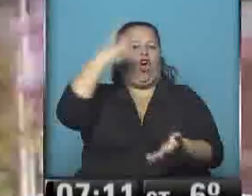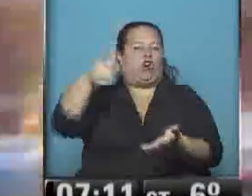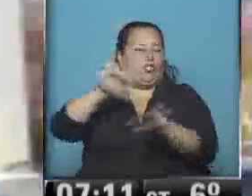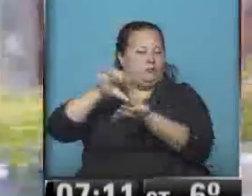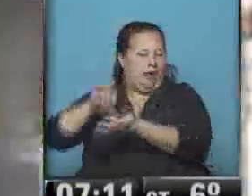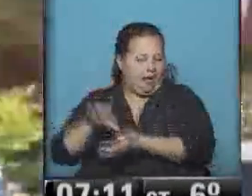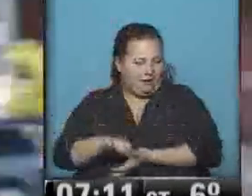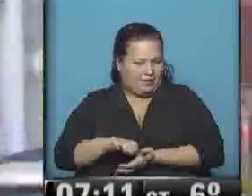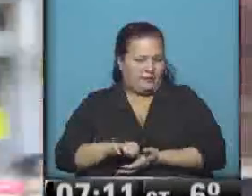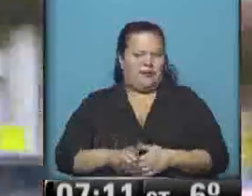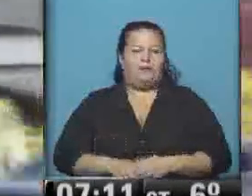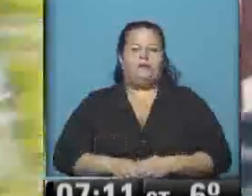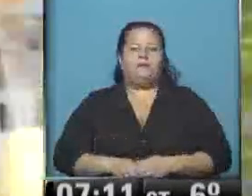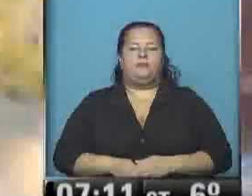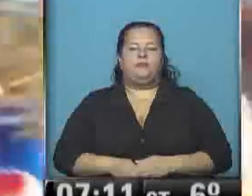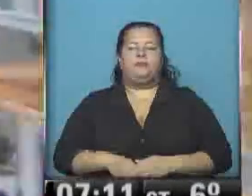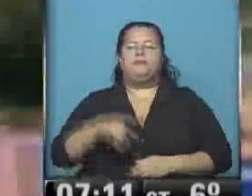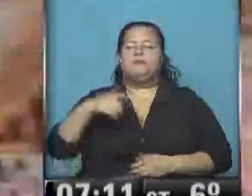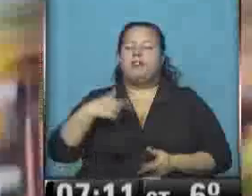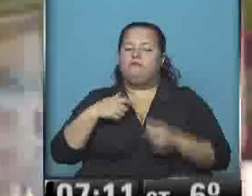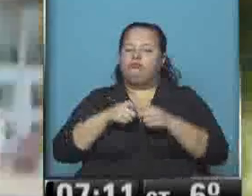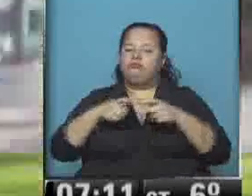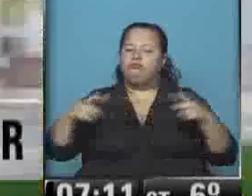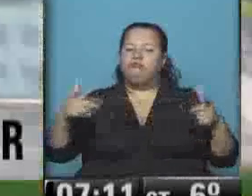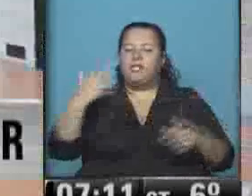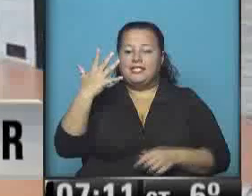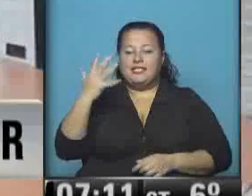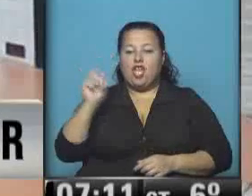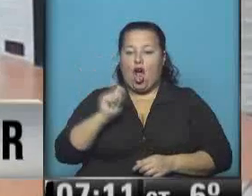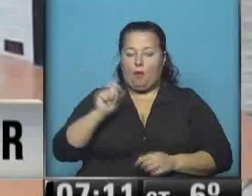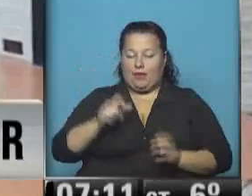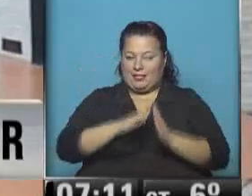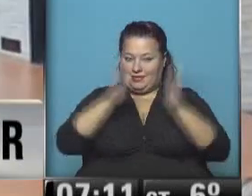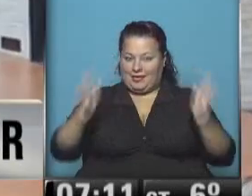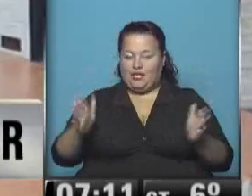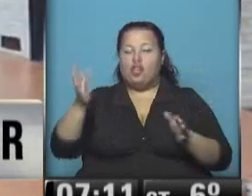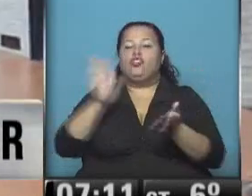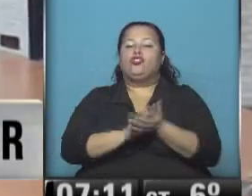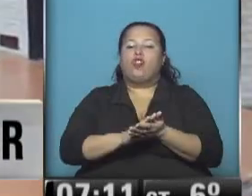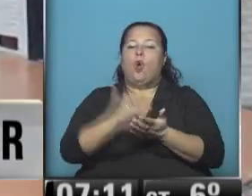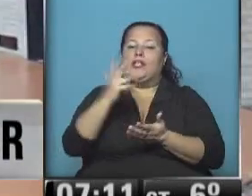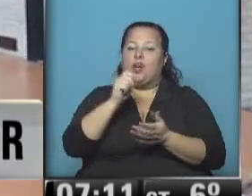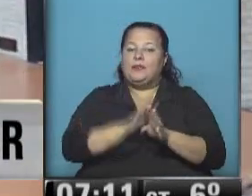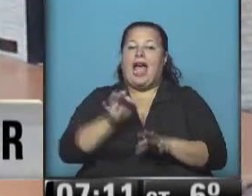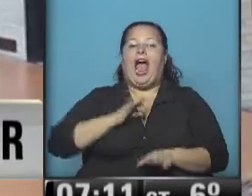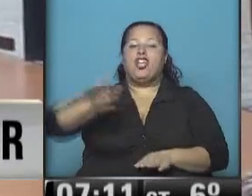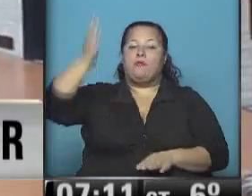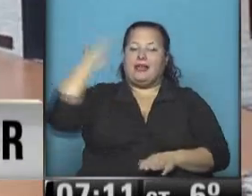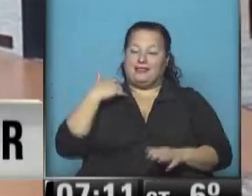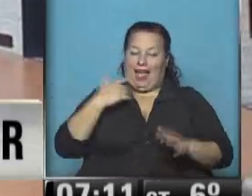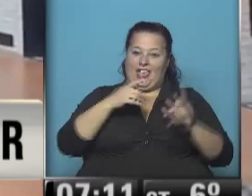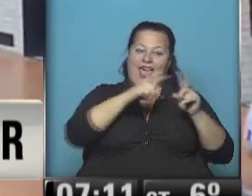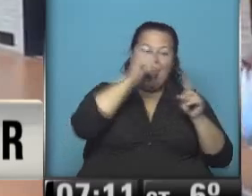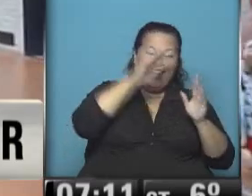al exterior del país. El crecimiento en los primeros cinco meses del año, en relación a los anteriores cinco meses del año